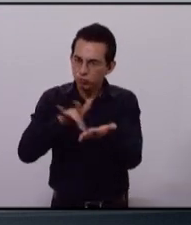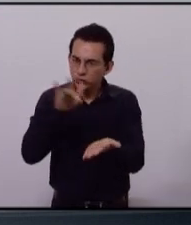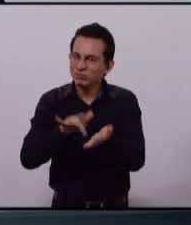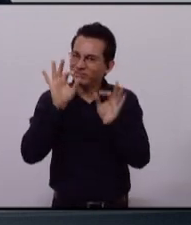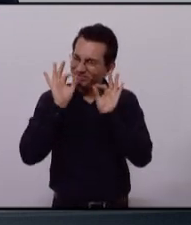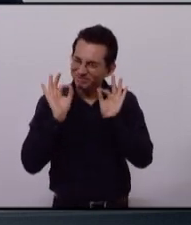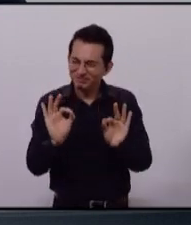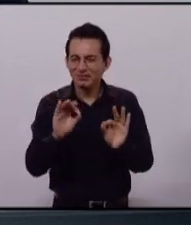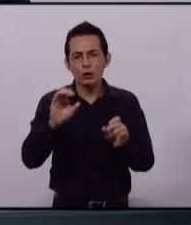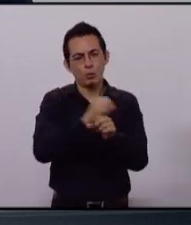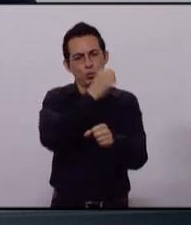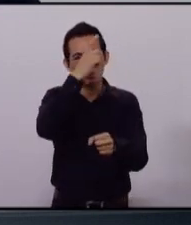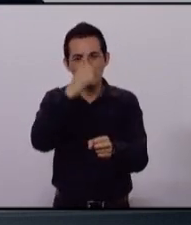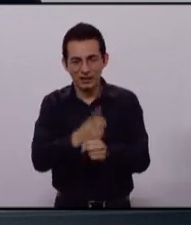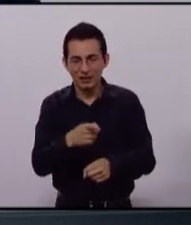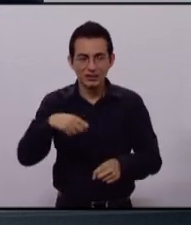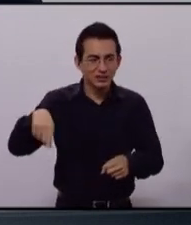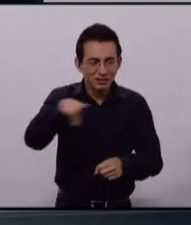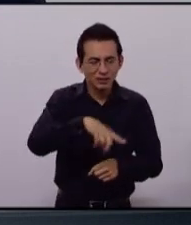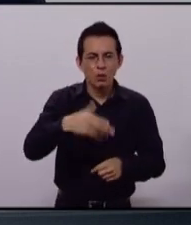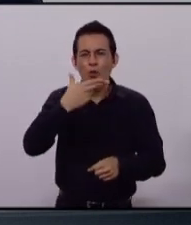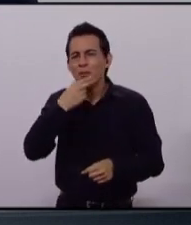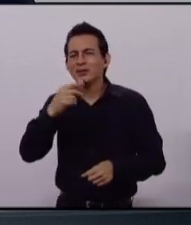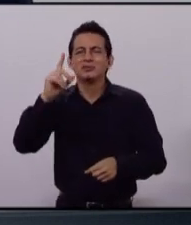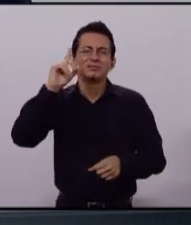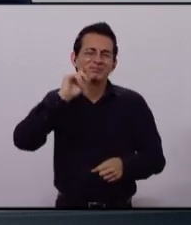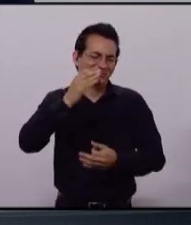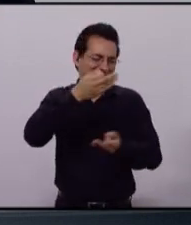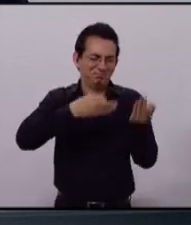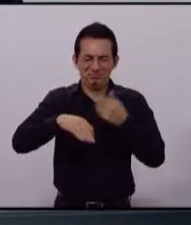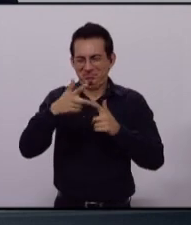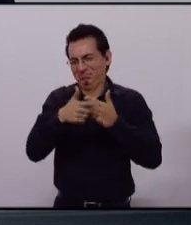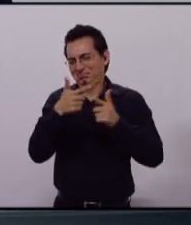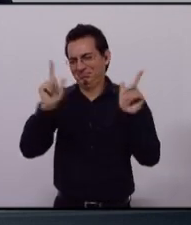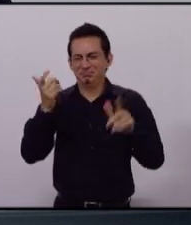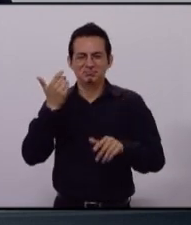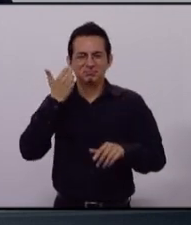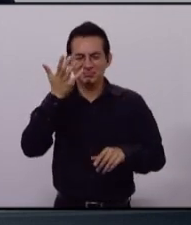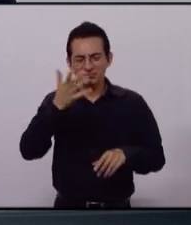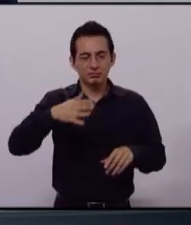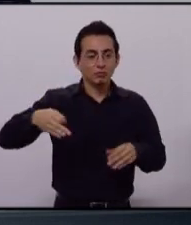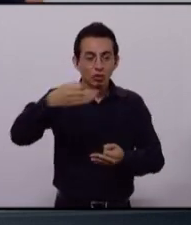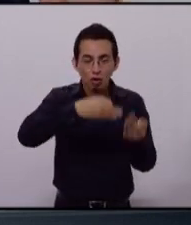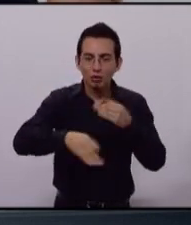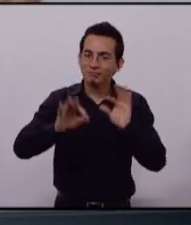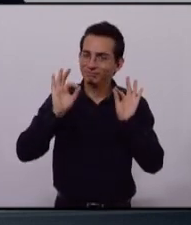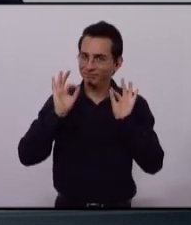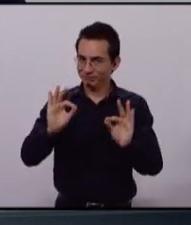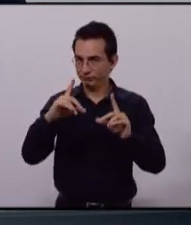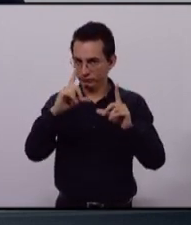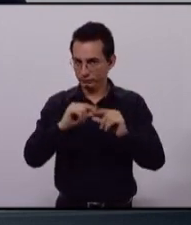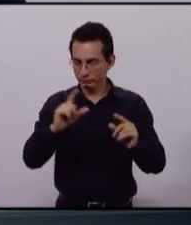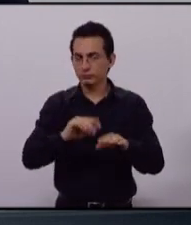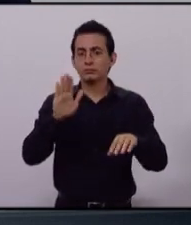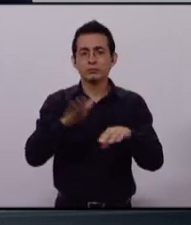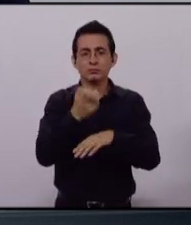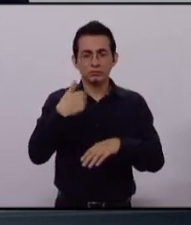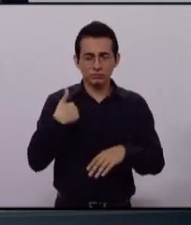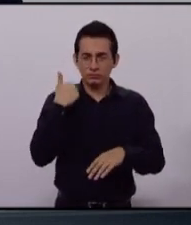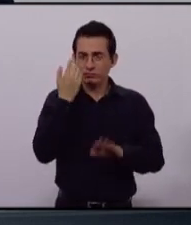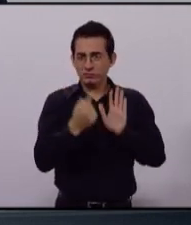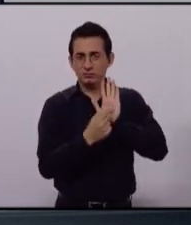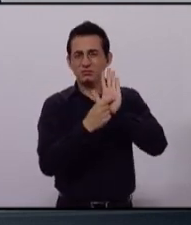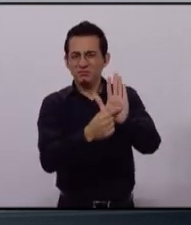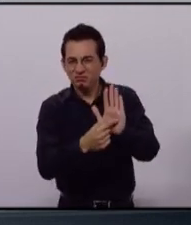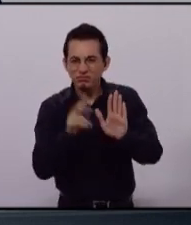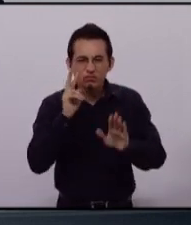que todas esas oportunidades de los hombres y mujeres emprendedores lleguen a todos los zapopanos. Hoy tenemos que reconocer que